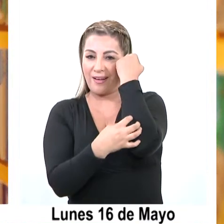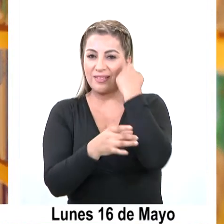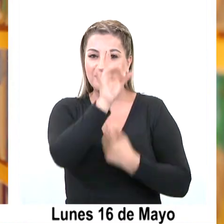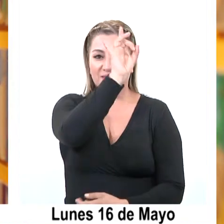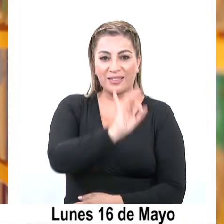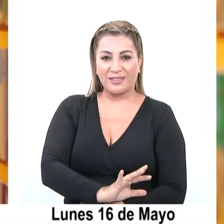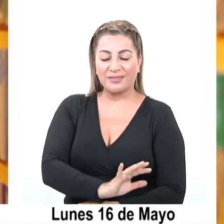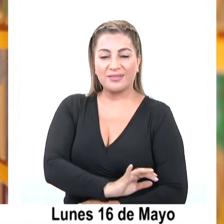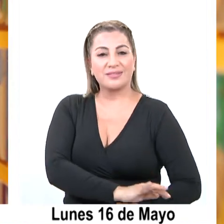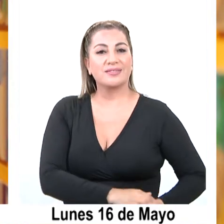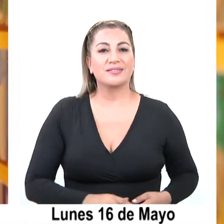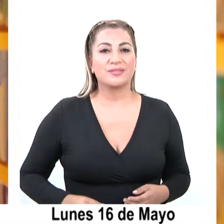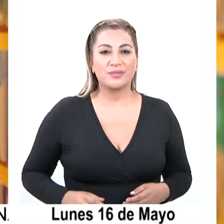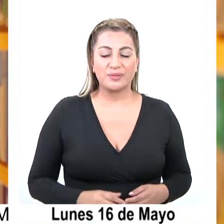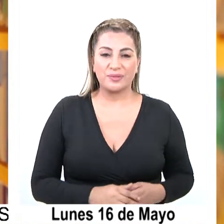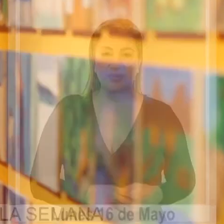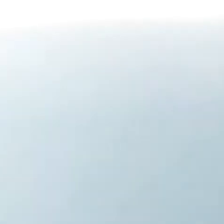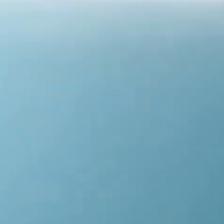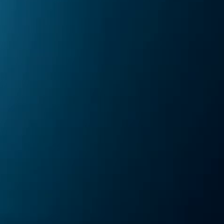del país.